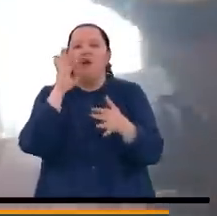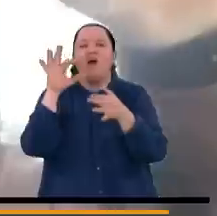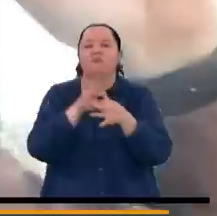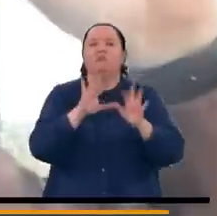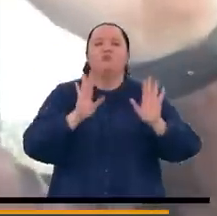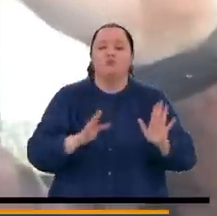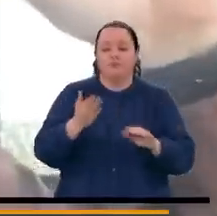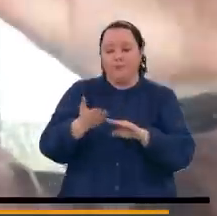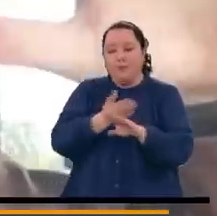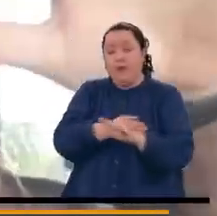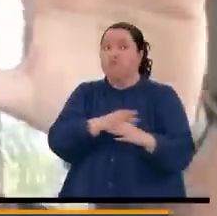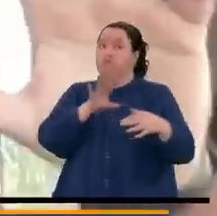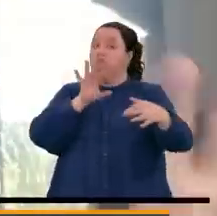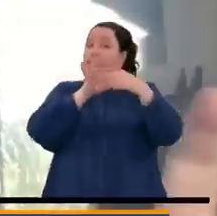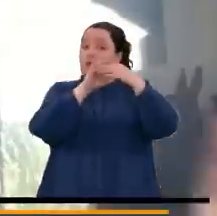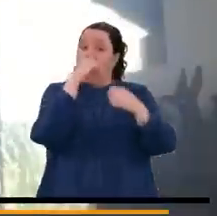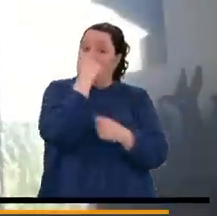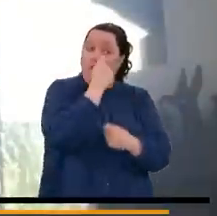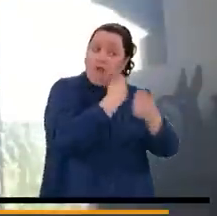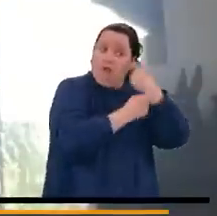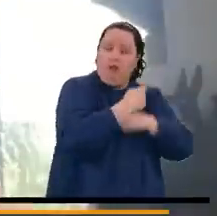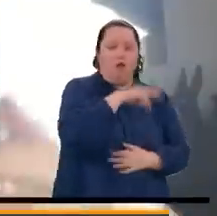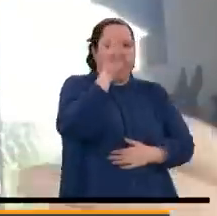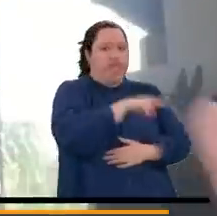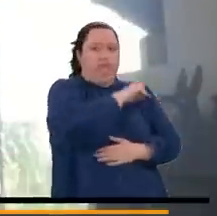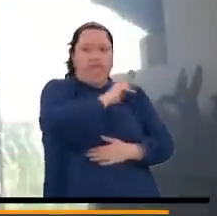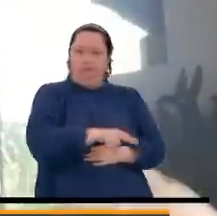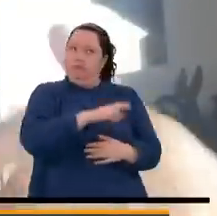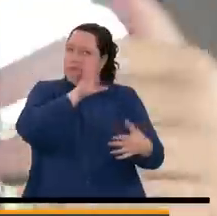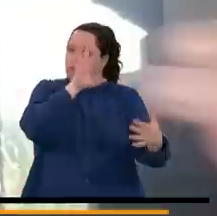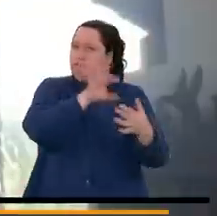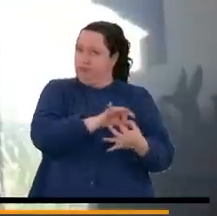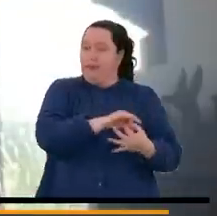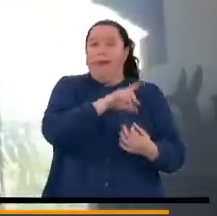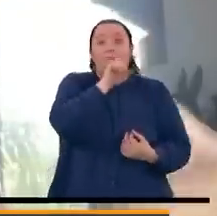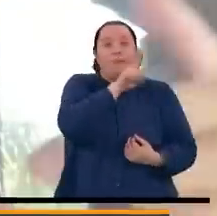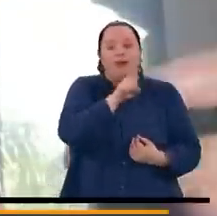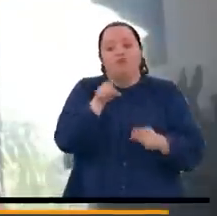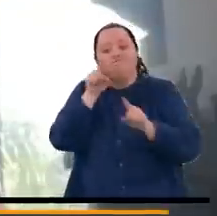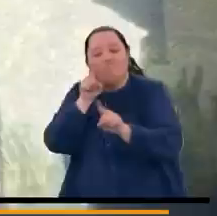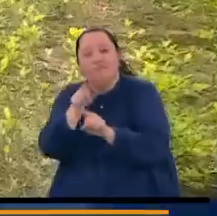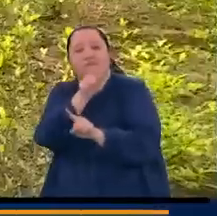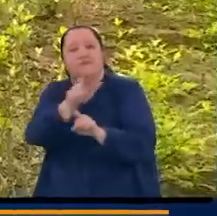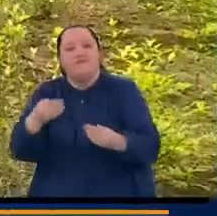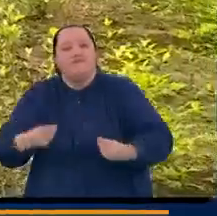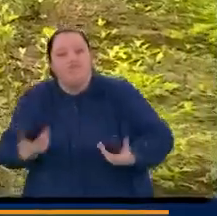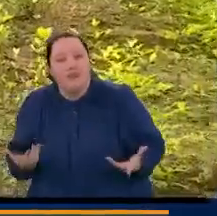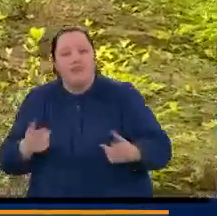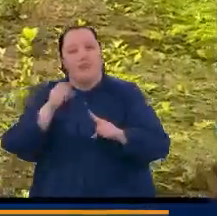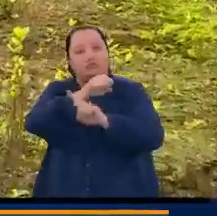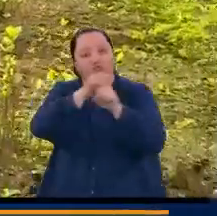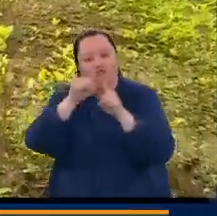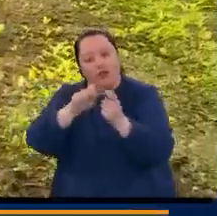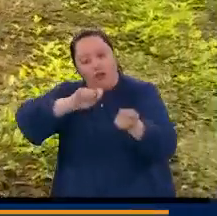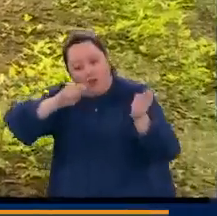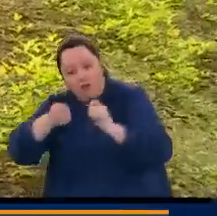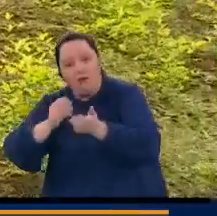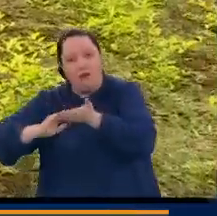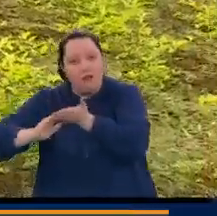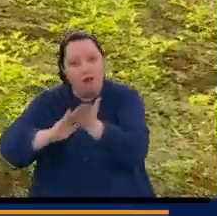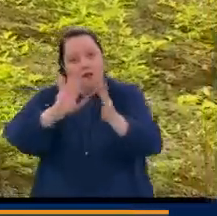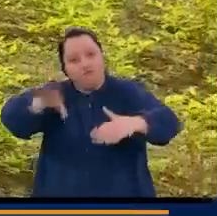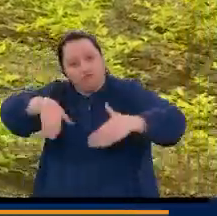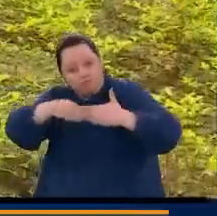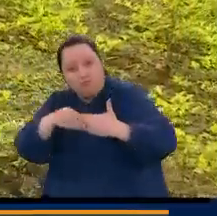esa prohibición del tráfico de cocaína, pero le apuesta a la vida, a la inserción social, a la reconciliación